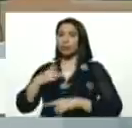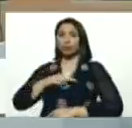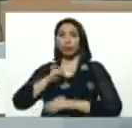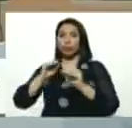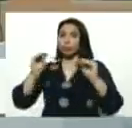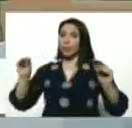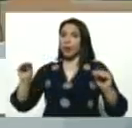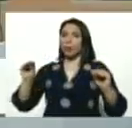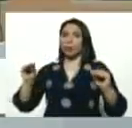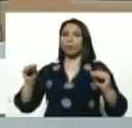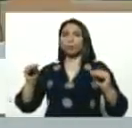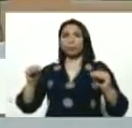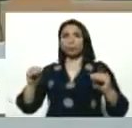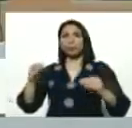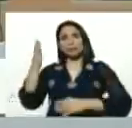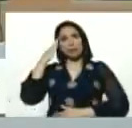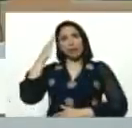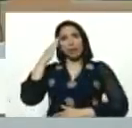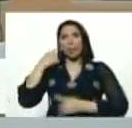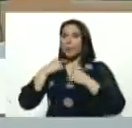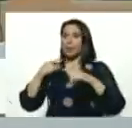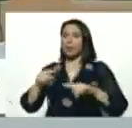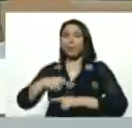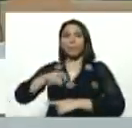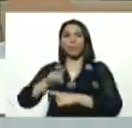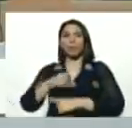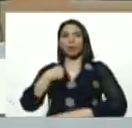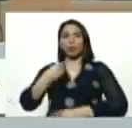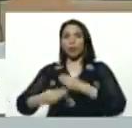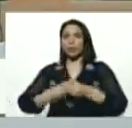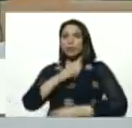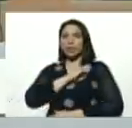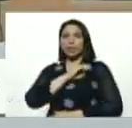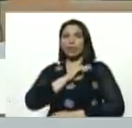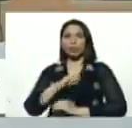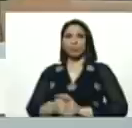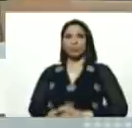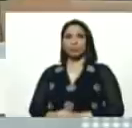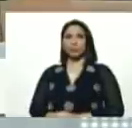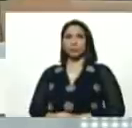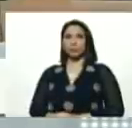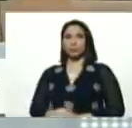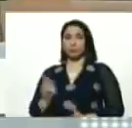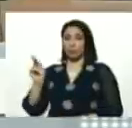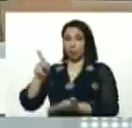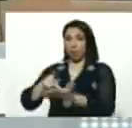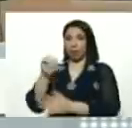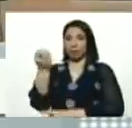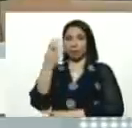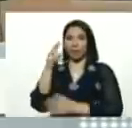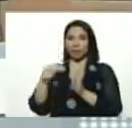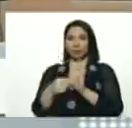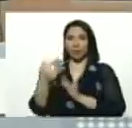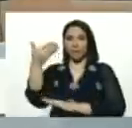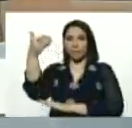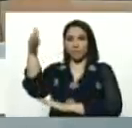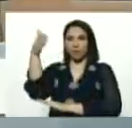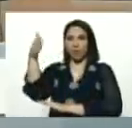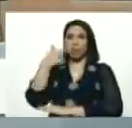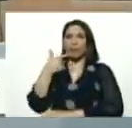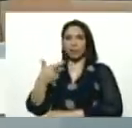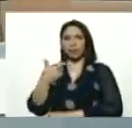reconocerla, y lo primero que yo hice en enero, fue ir a la asamblea nacional, y decir,